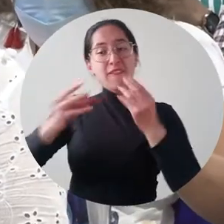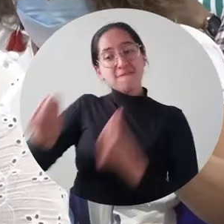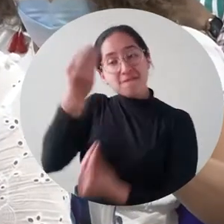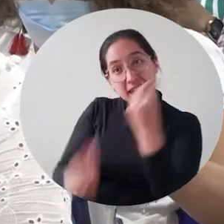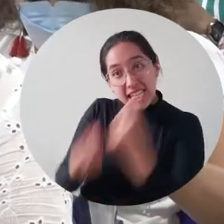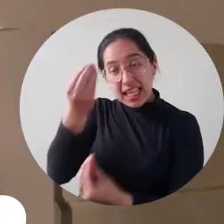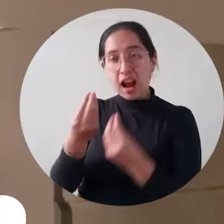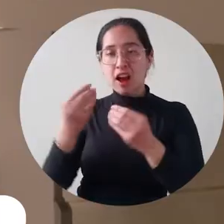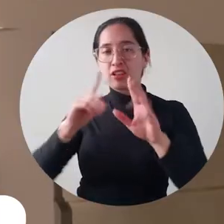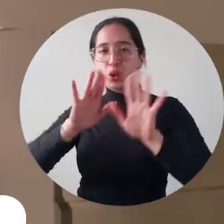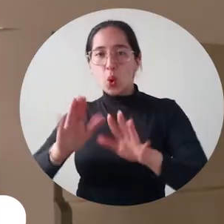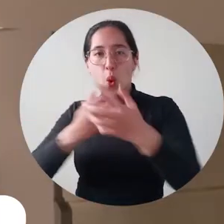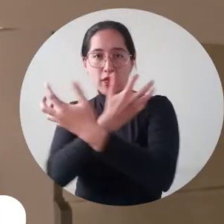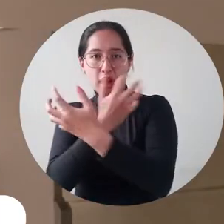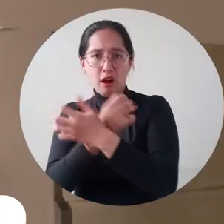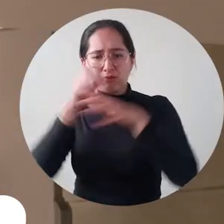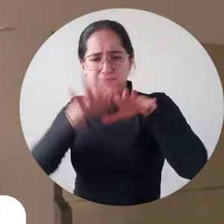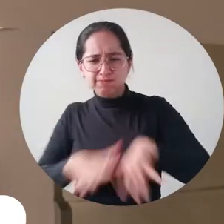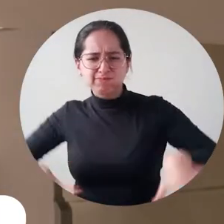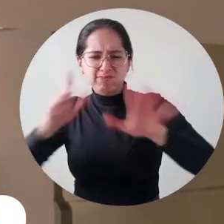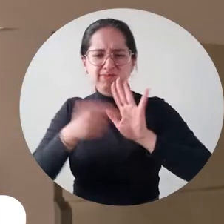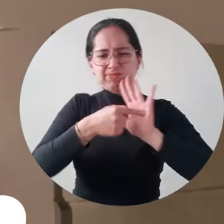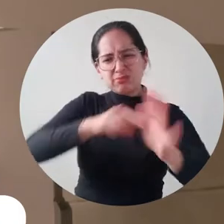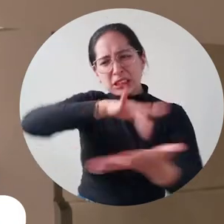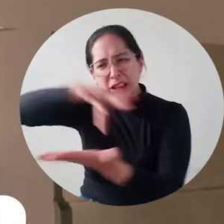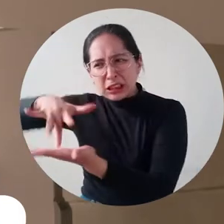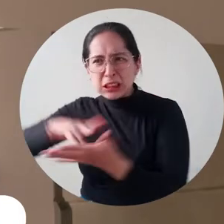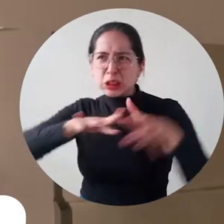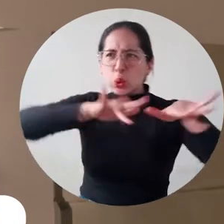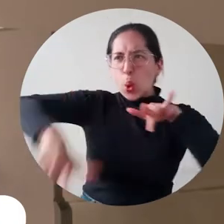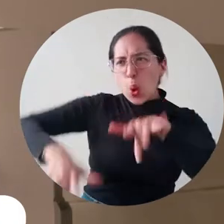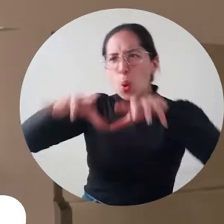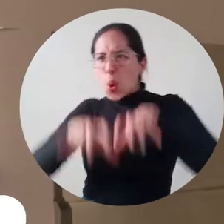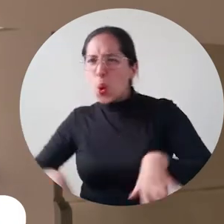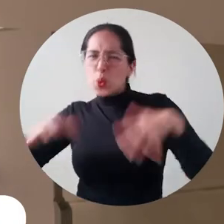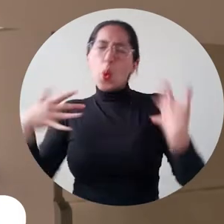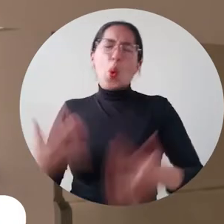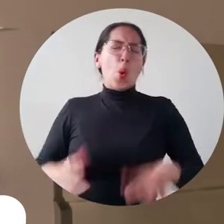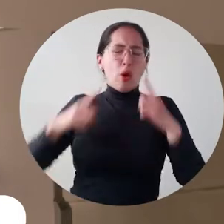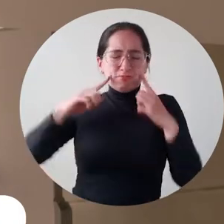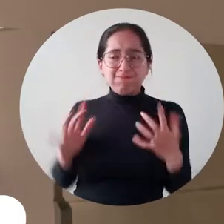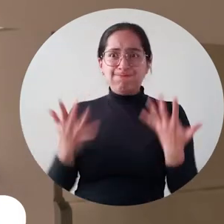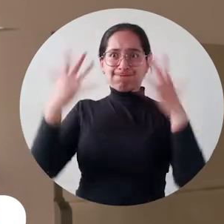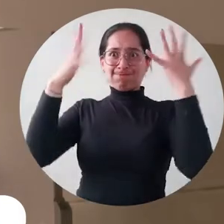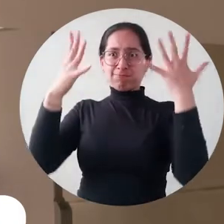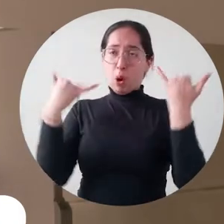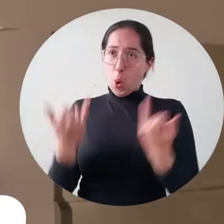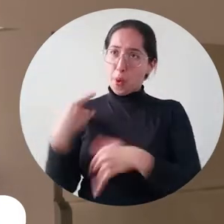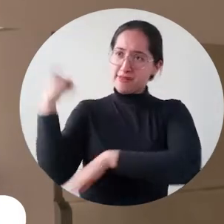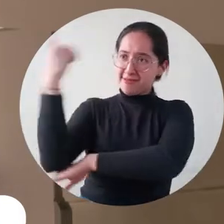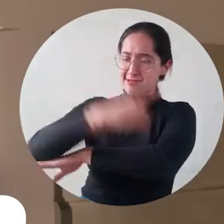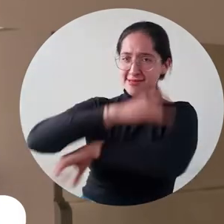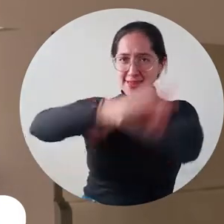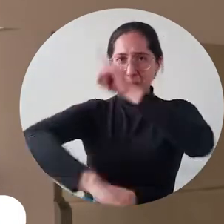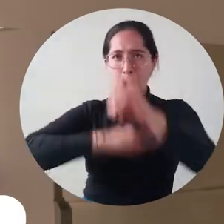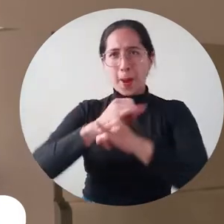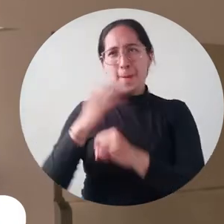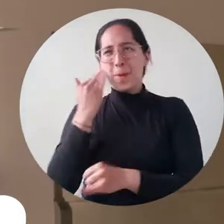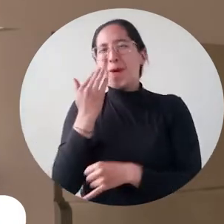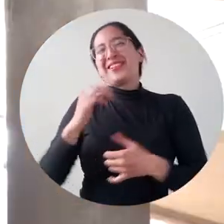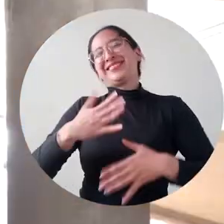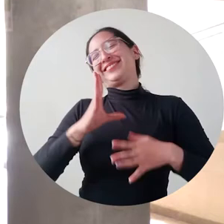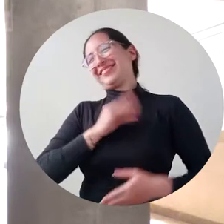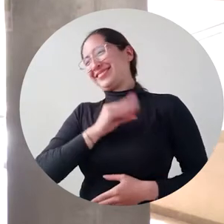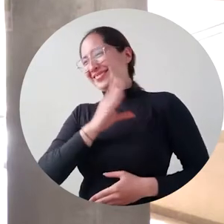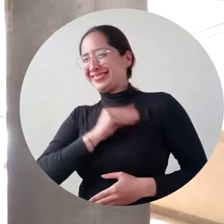Físicas y Naturales. Estoy muy feliz y muy orgullosa en la universidad al hacer estos eventos para conmemorar este Día Internacional de la